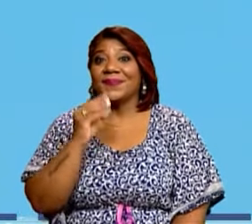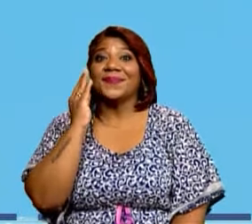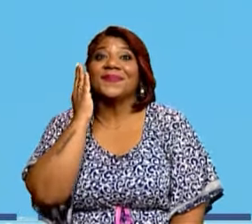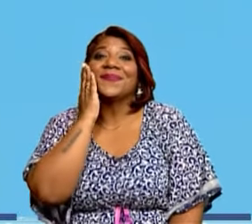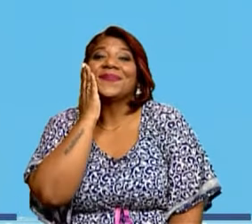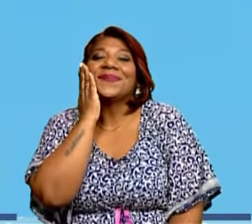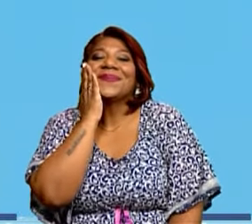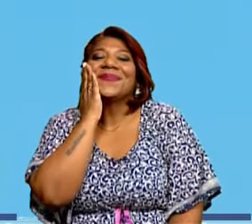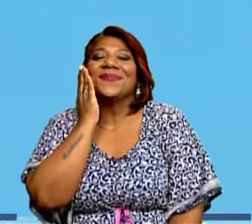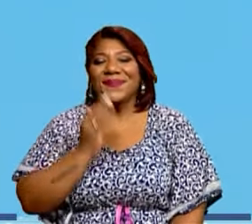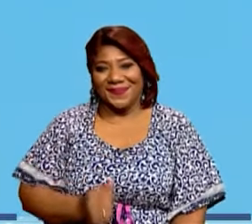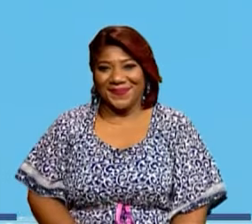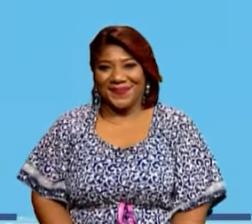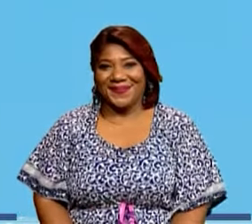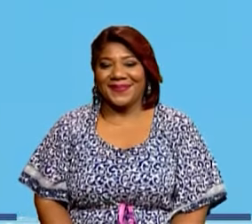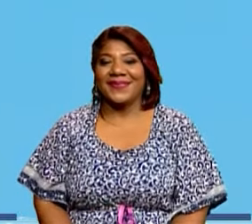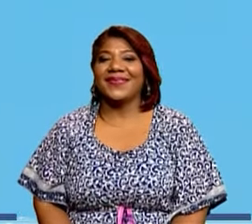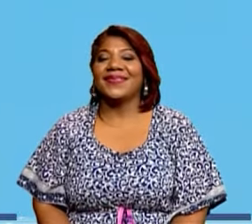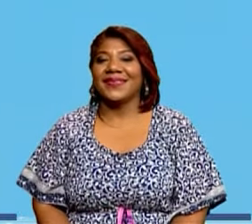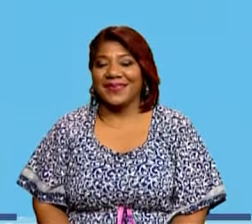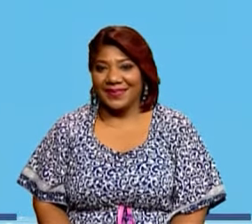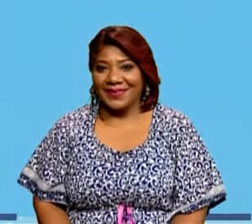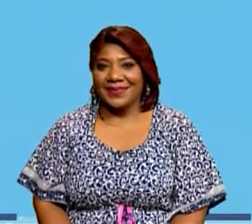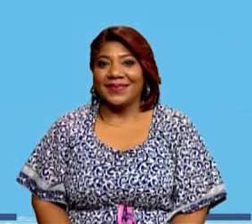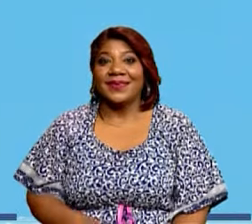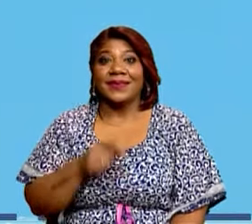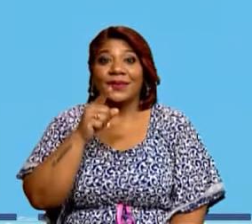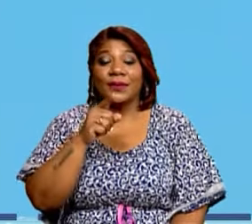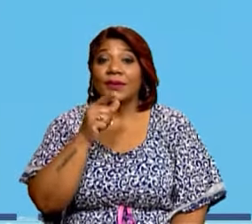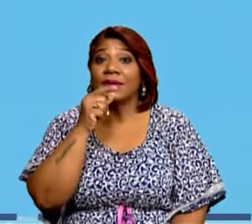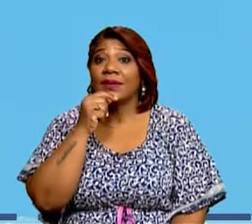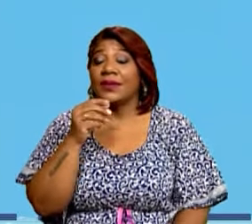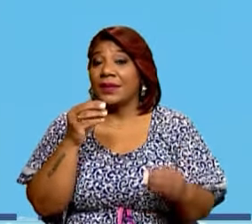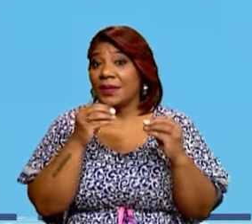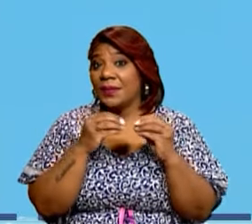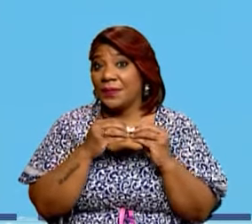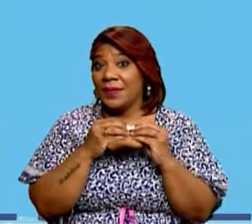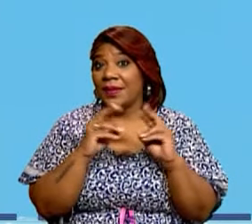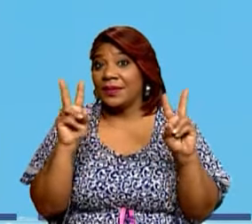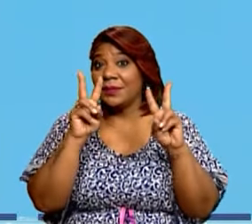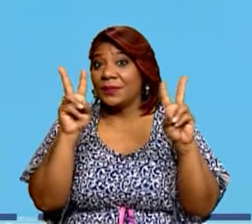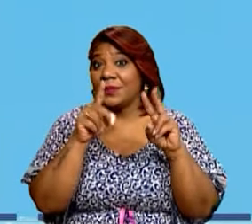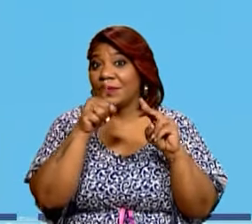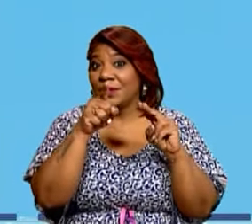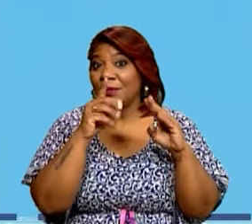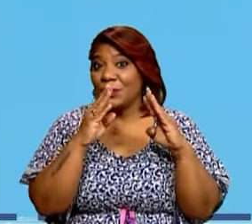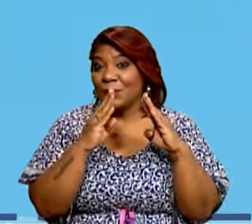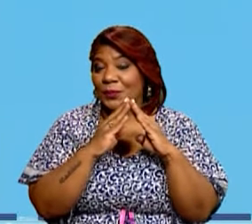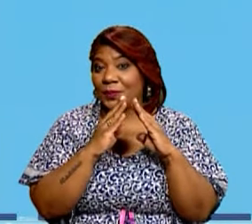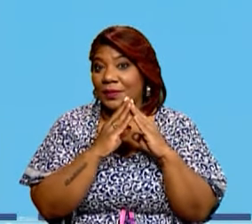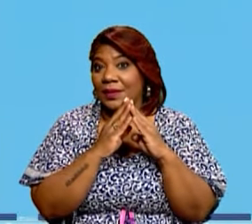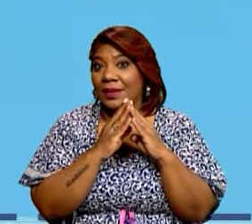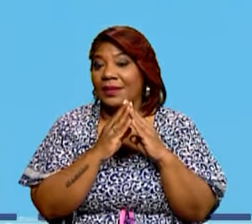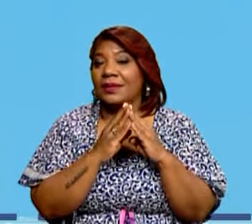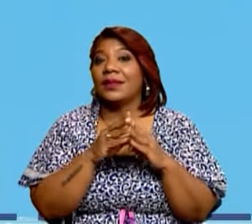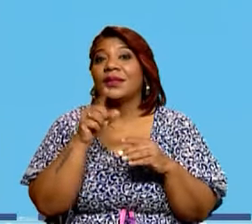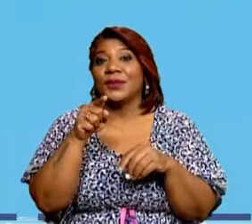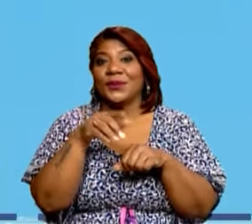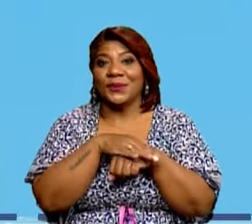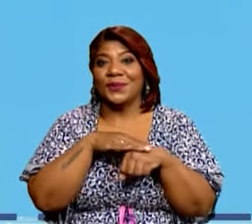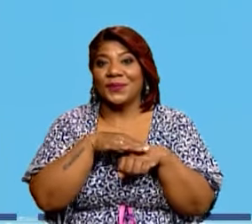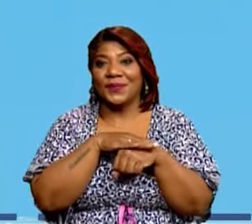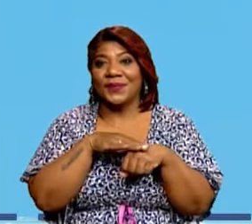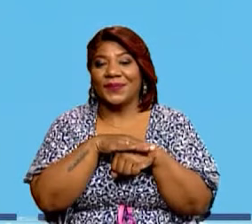¿Ok? Y de esta forma, para saber quiénes viven contigo. Y antes de esto, le vas a tomar una